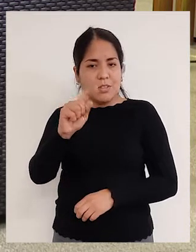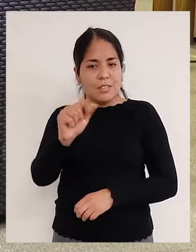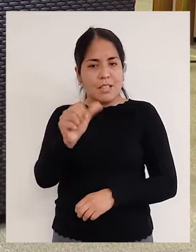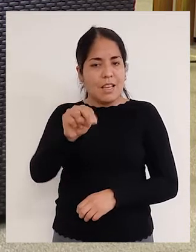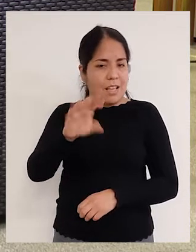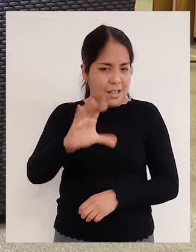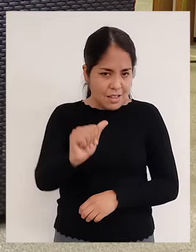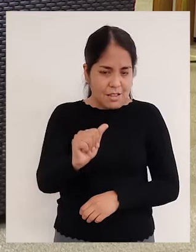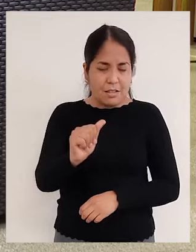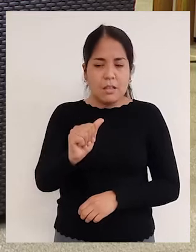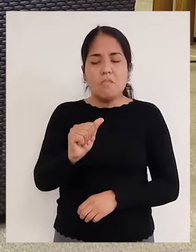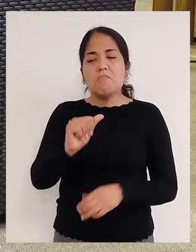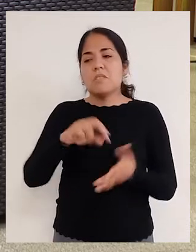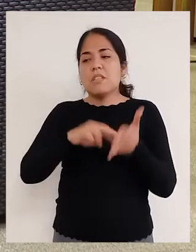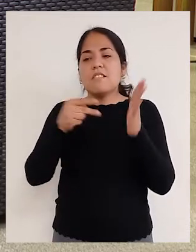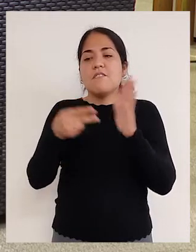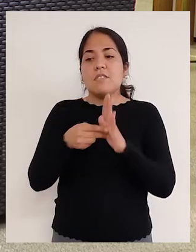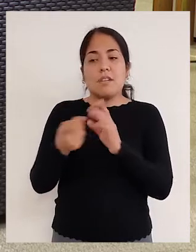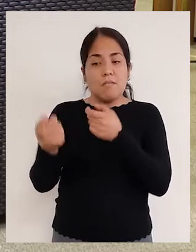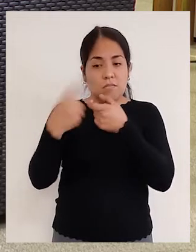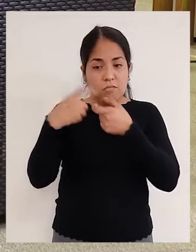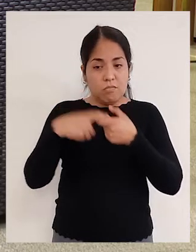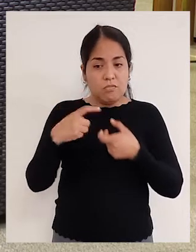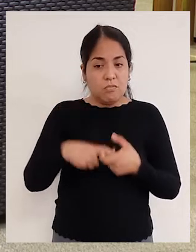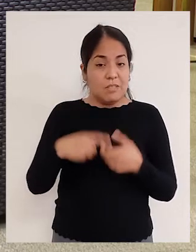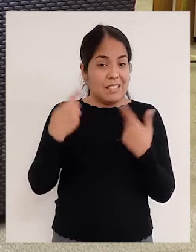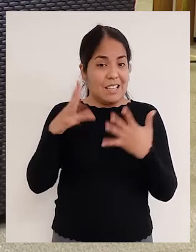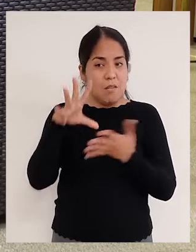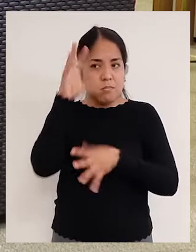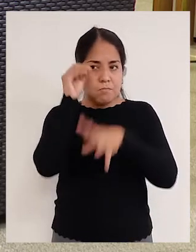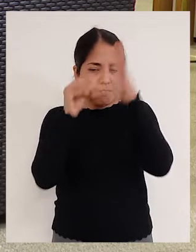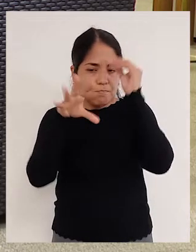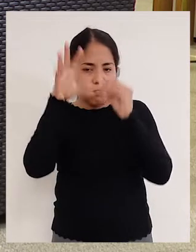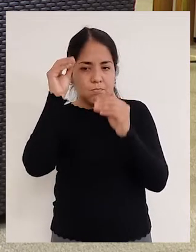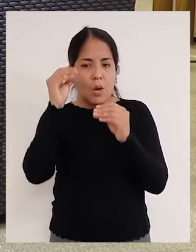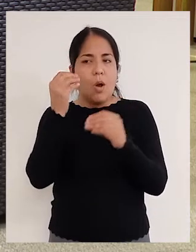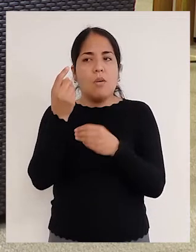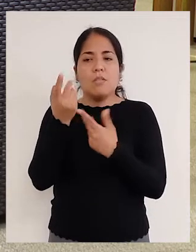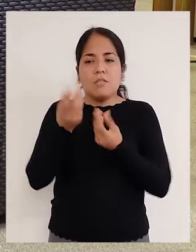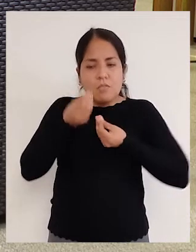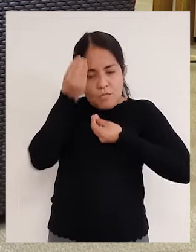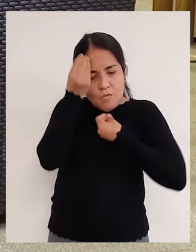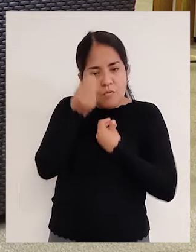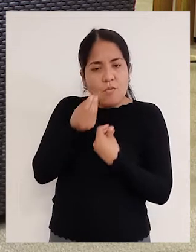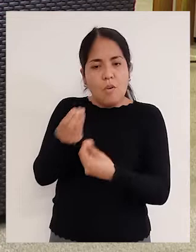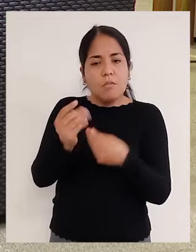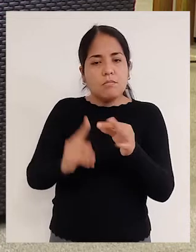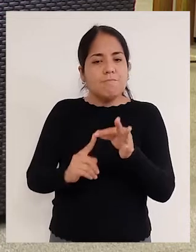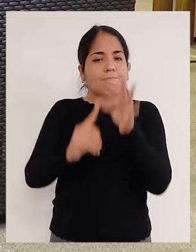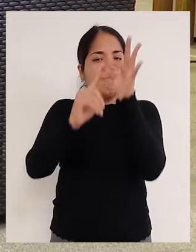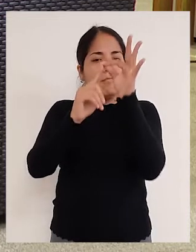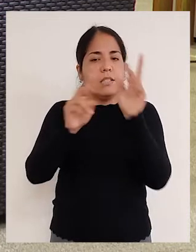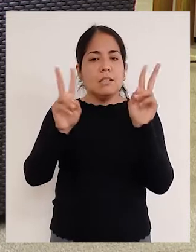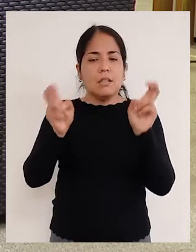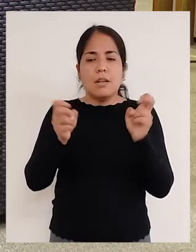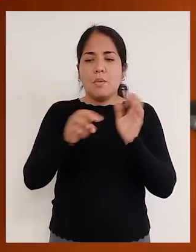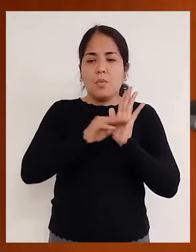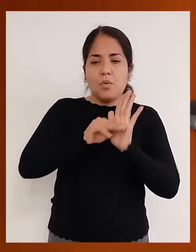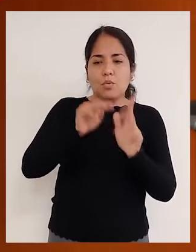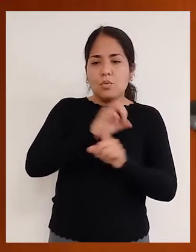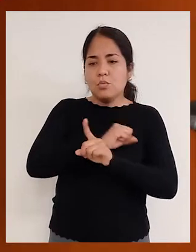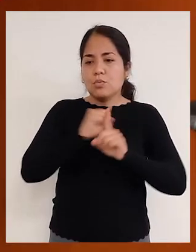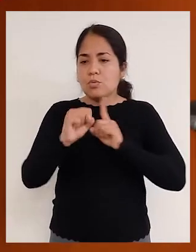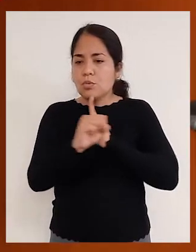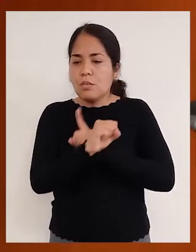que acredita que las personas han recibido conocimientos específicos en, por ejemplo,